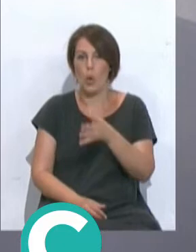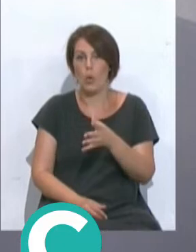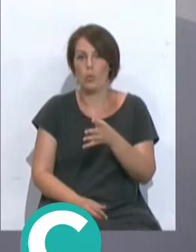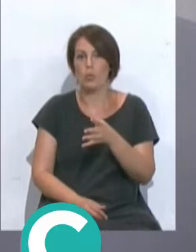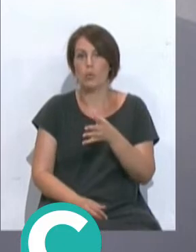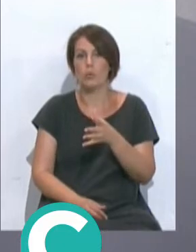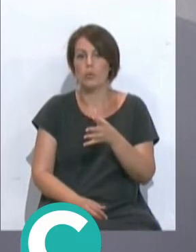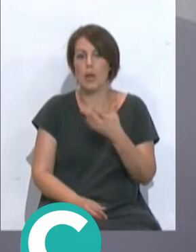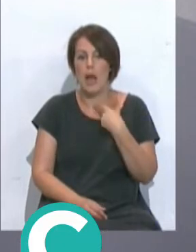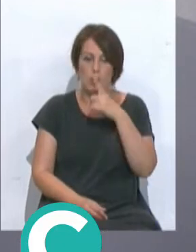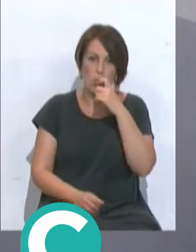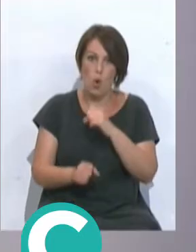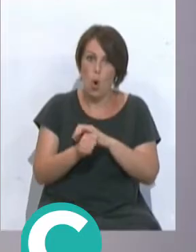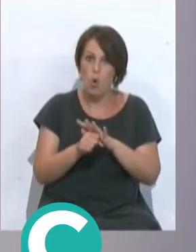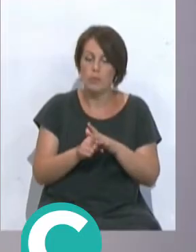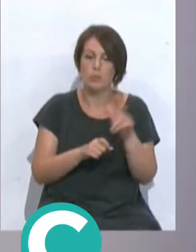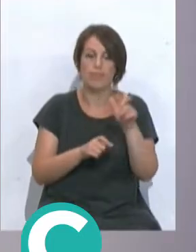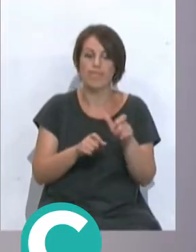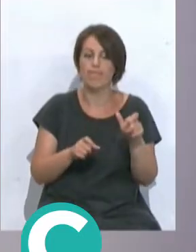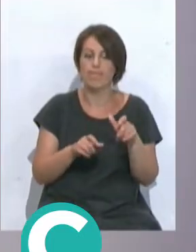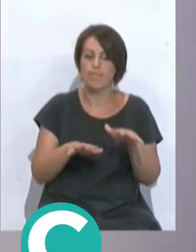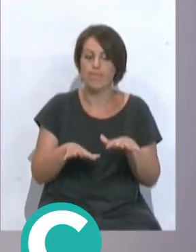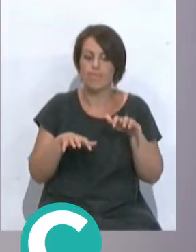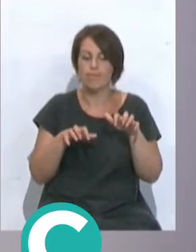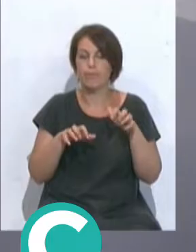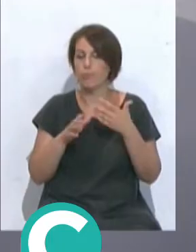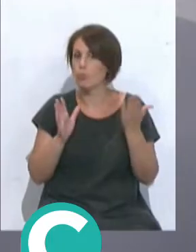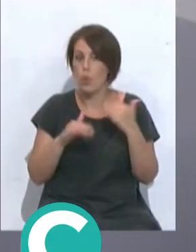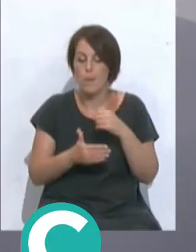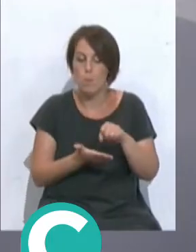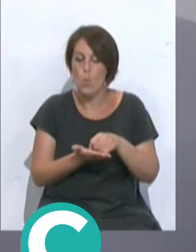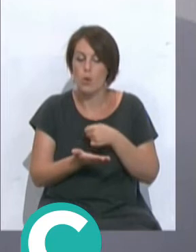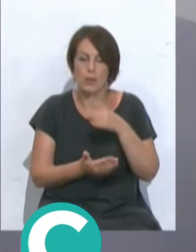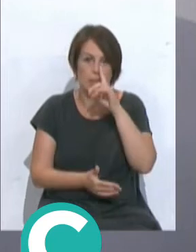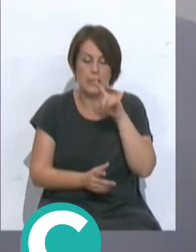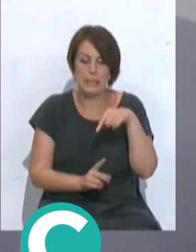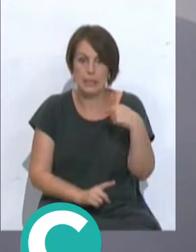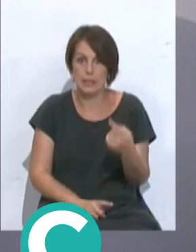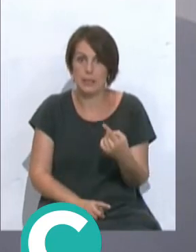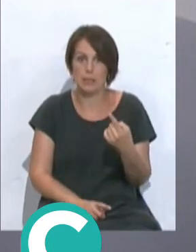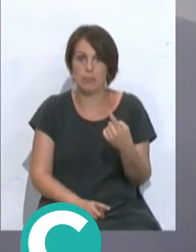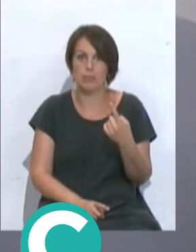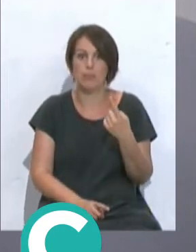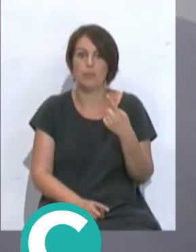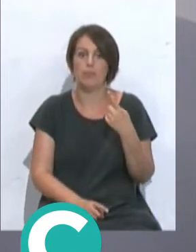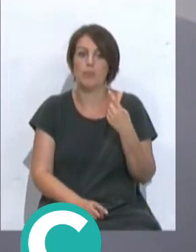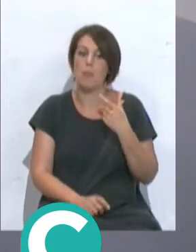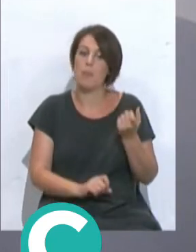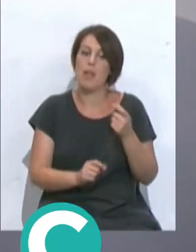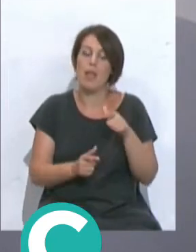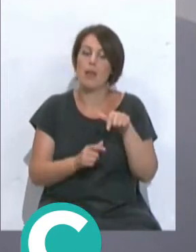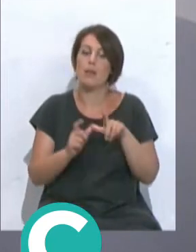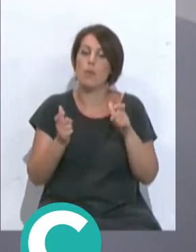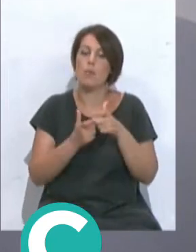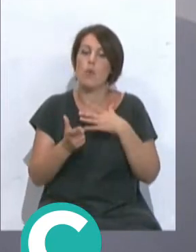era el año COVID, que no había aficionados en el graderío y quizás al año siguiente lo que parecía que esa